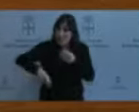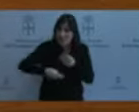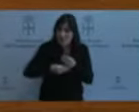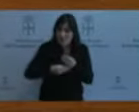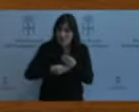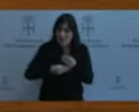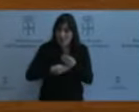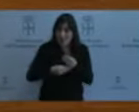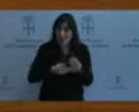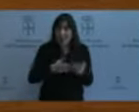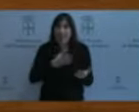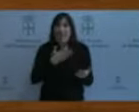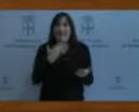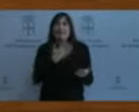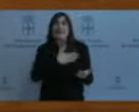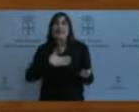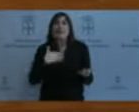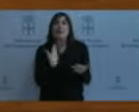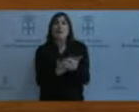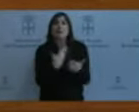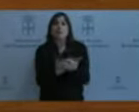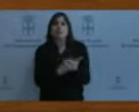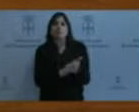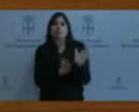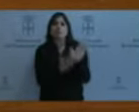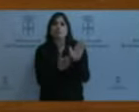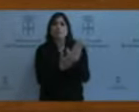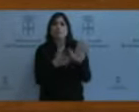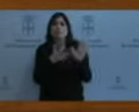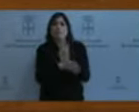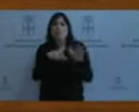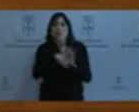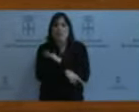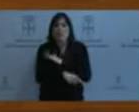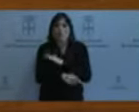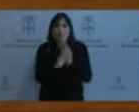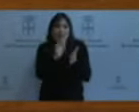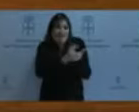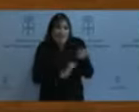Un informe de evaluación que no se ha hecho nunca en Asturias